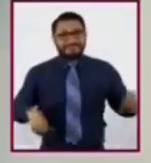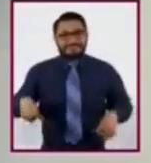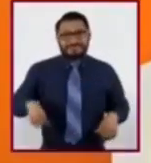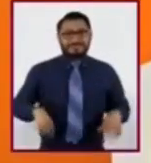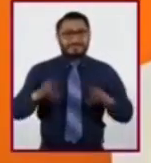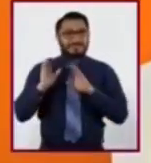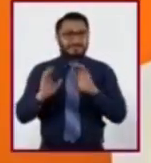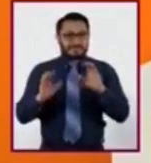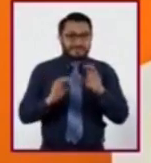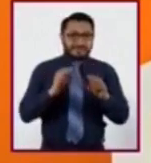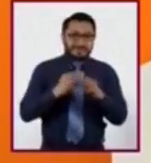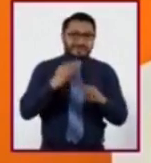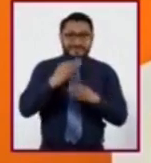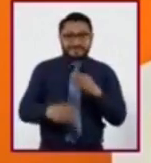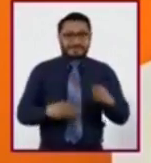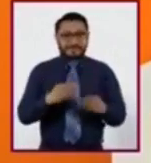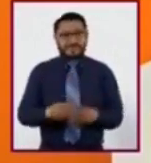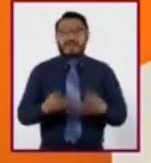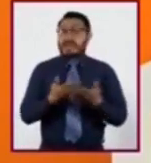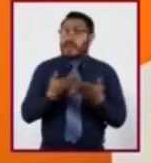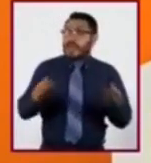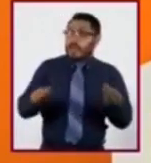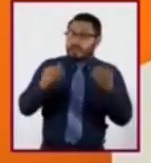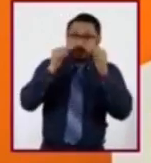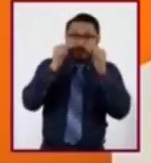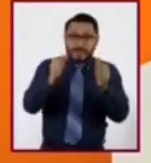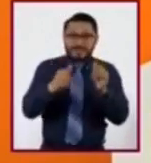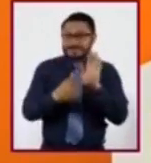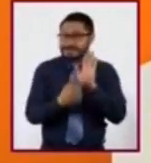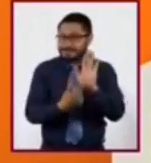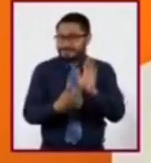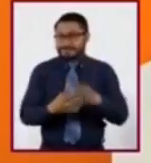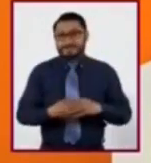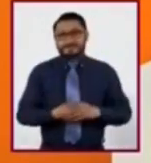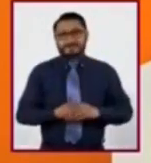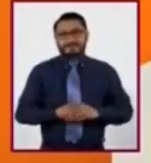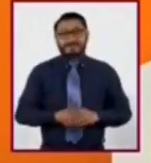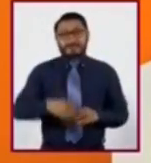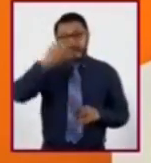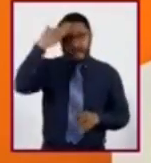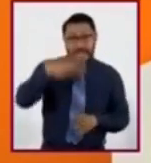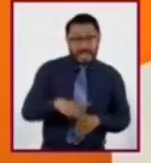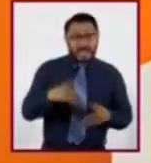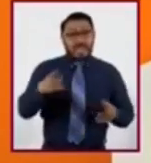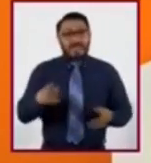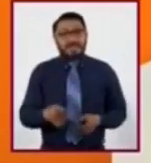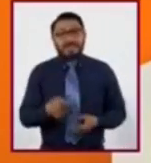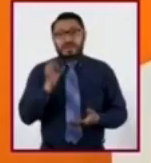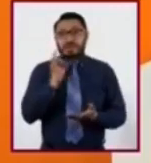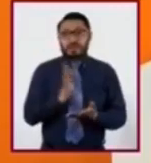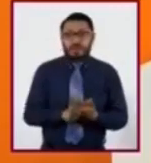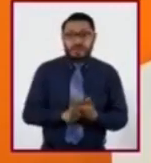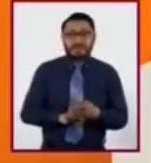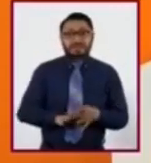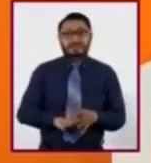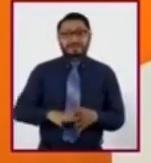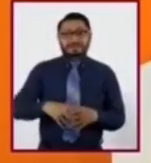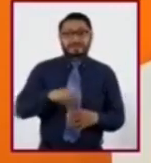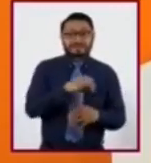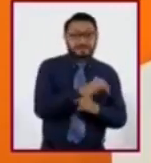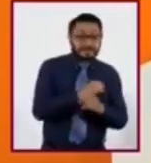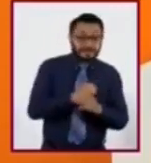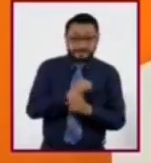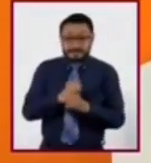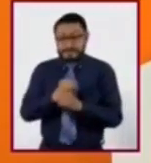conservación. Pongan mucha atención al siguiente dato. ¿Sabían que solo se ha explorado el 5